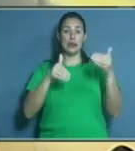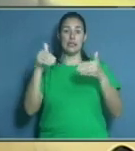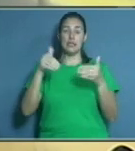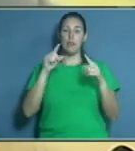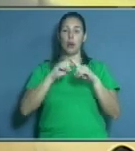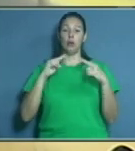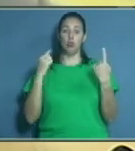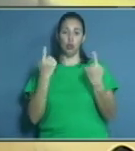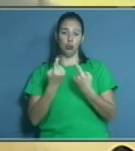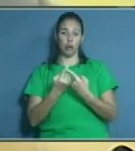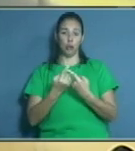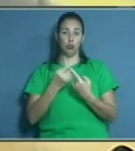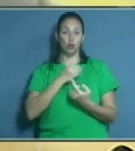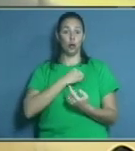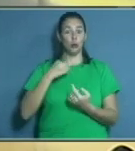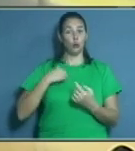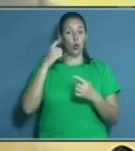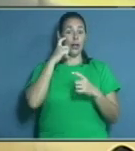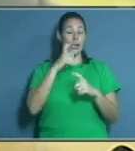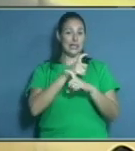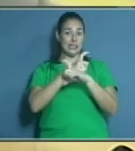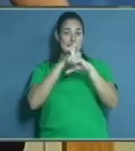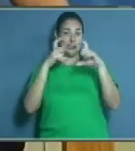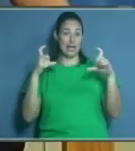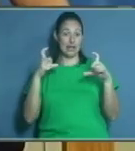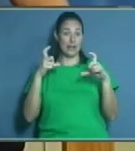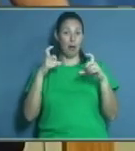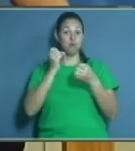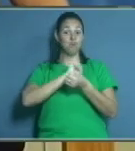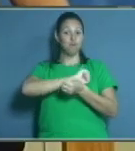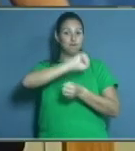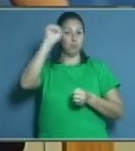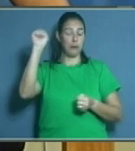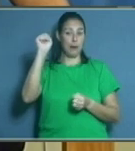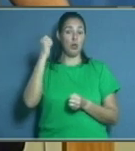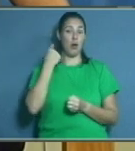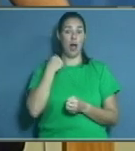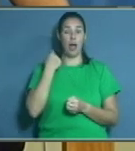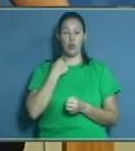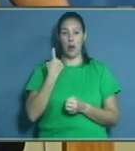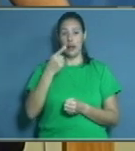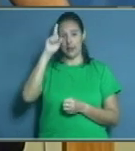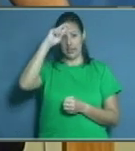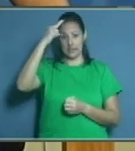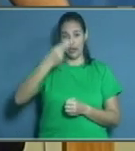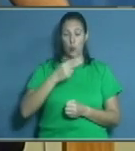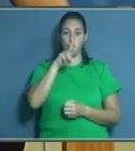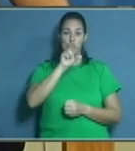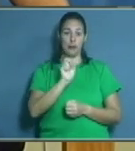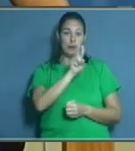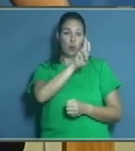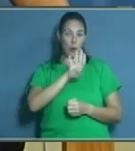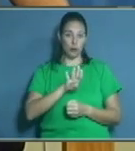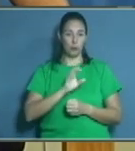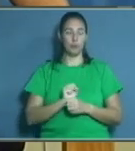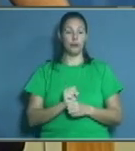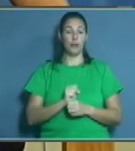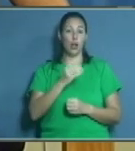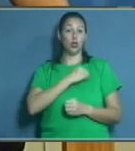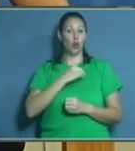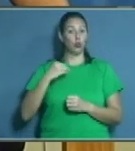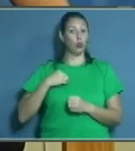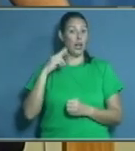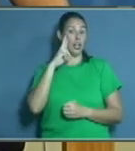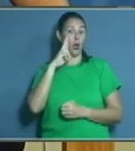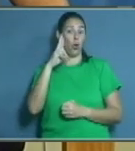la doctora en Ciencias, Mildred Gutiérrez Segura, Gran Premio Anual de Salud 2024. La doctora Mildred es reconoc